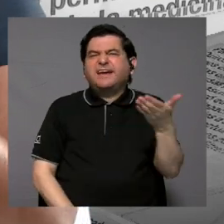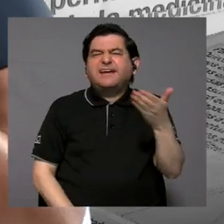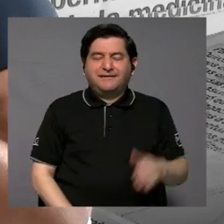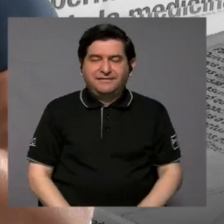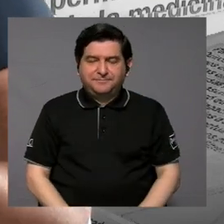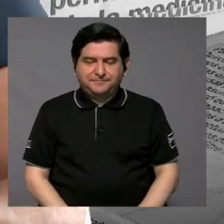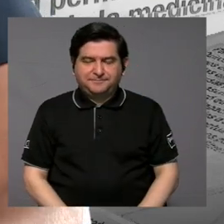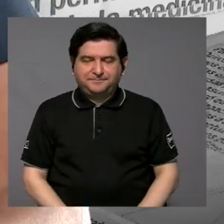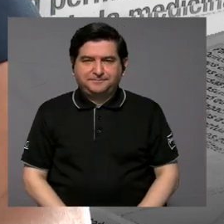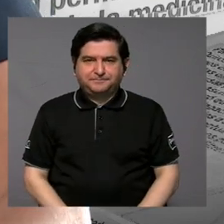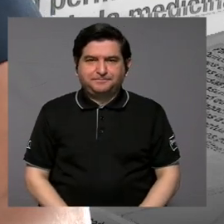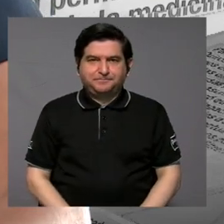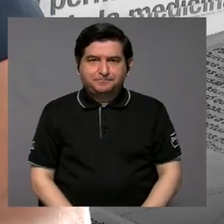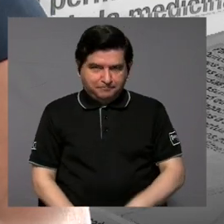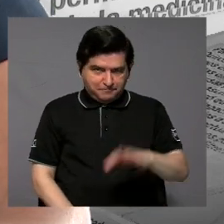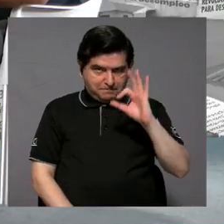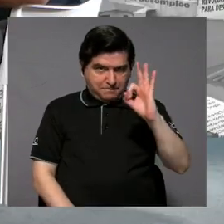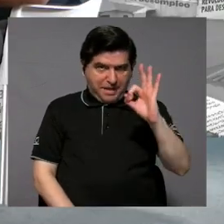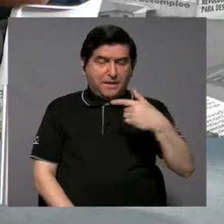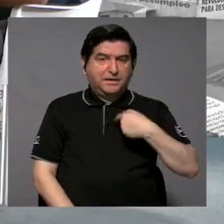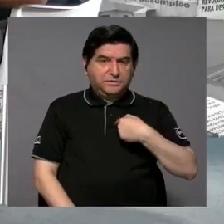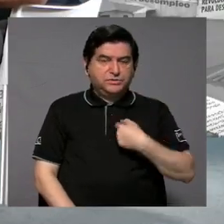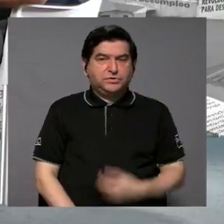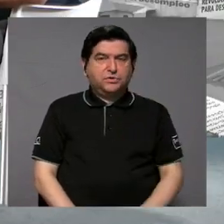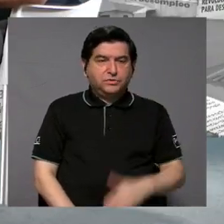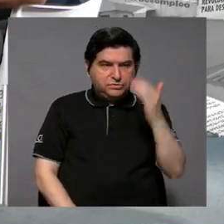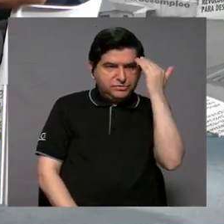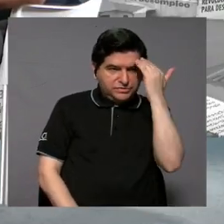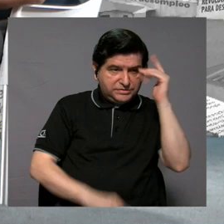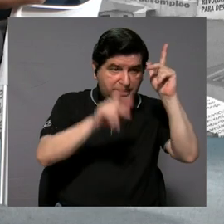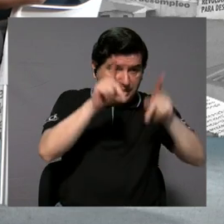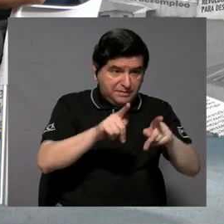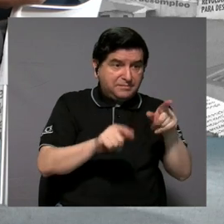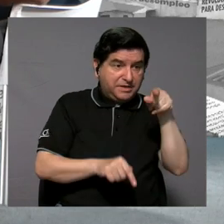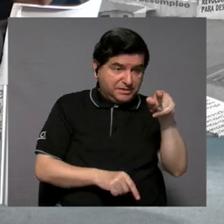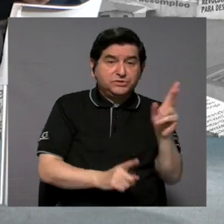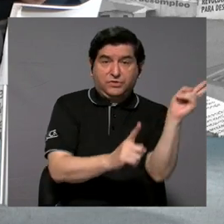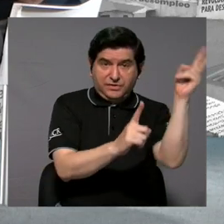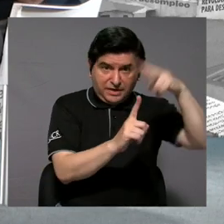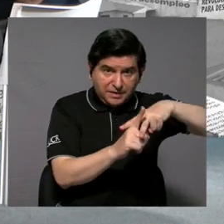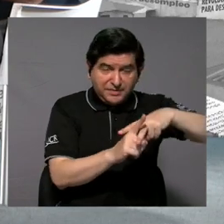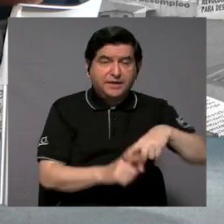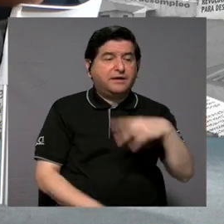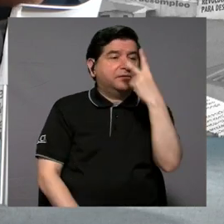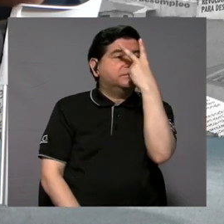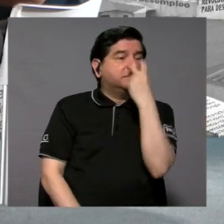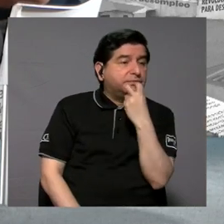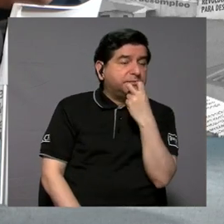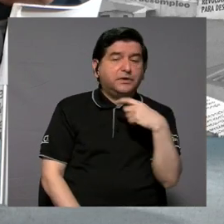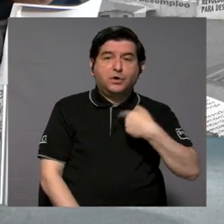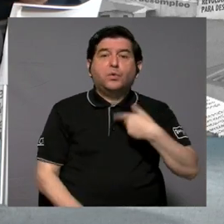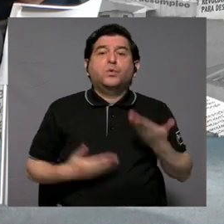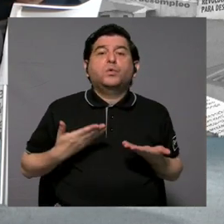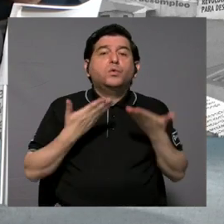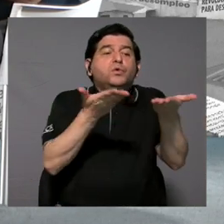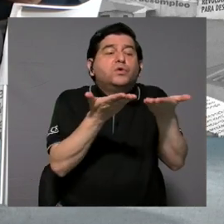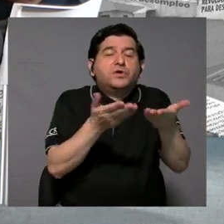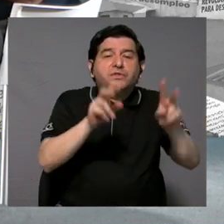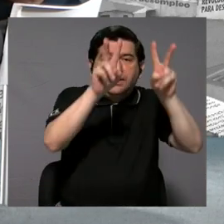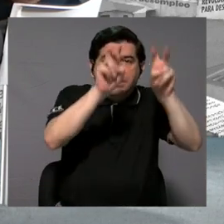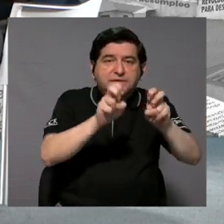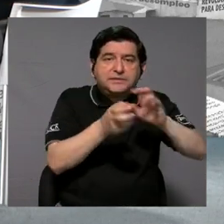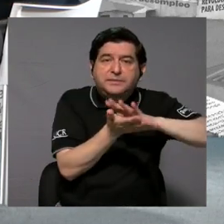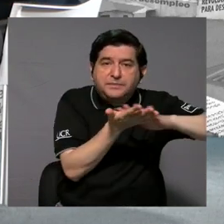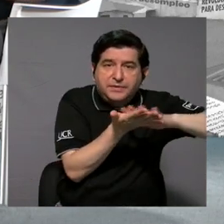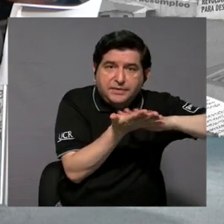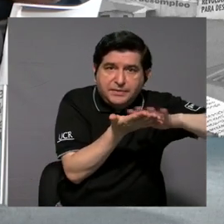Digamos, en el sentido de que, ok, si tengo personas a las cuales yo le voy a aplicar, que son ciegas, usted tiene que brindar esa prueba,